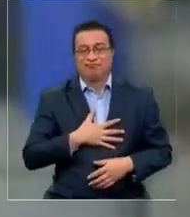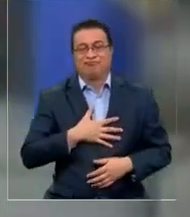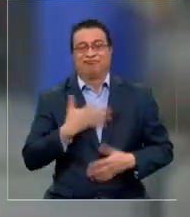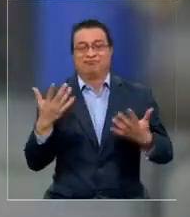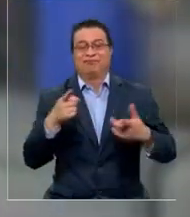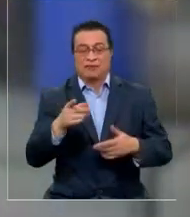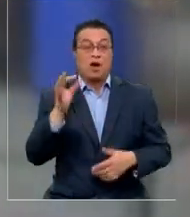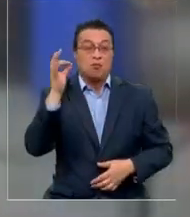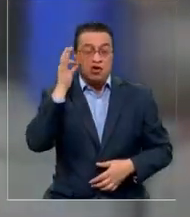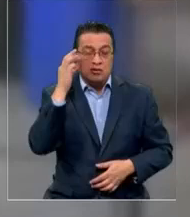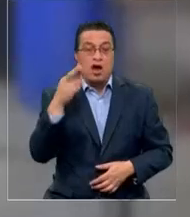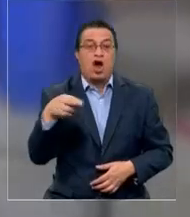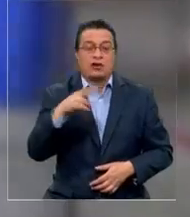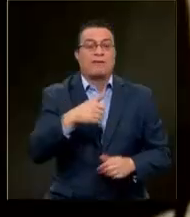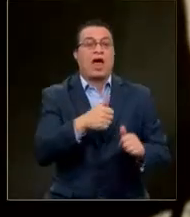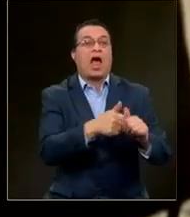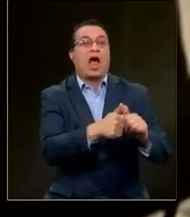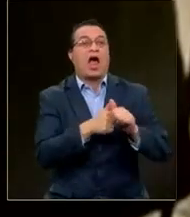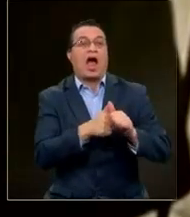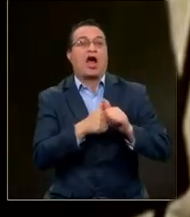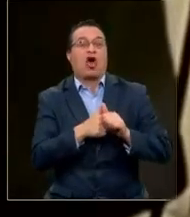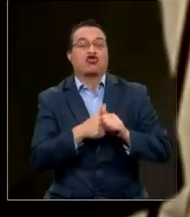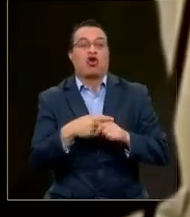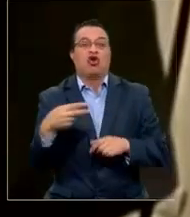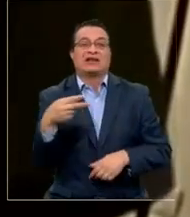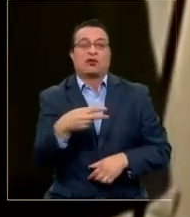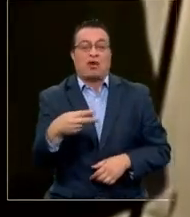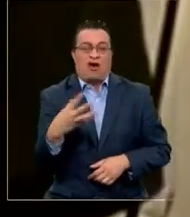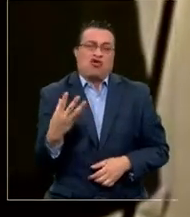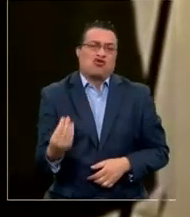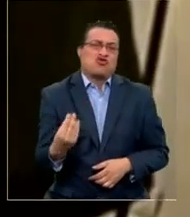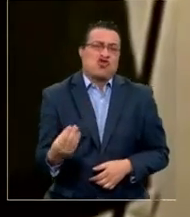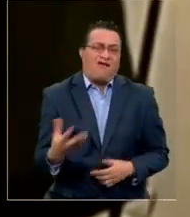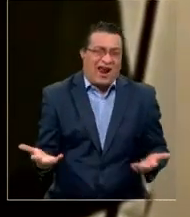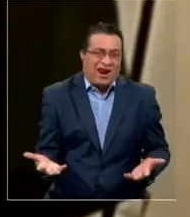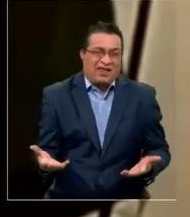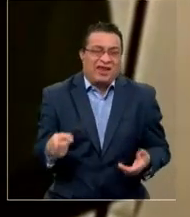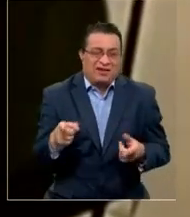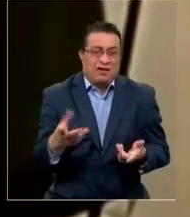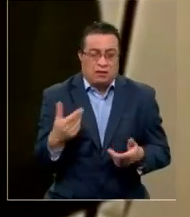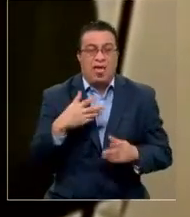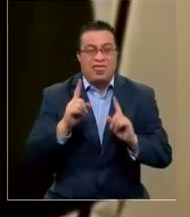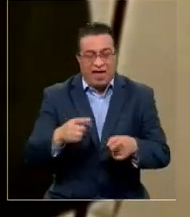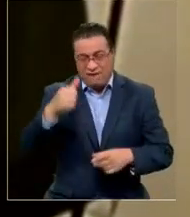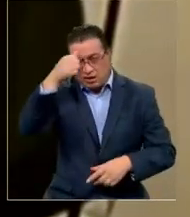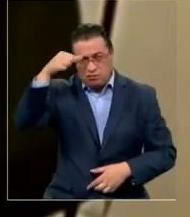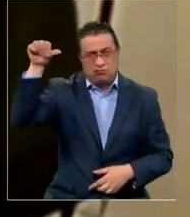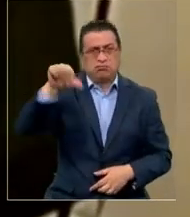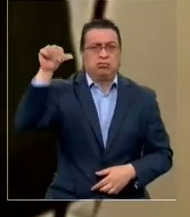que nuevamente una mujer es víctima de acoso sexual de una forma cobarde que requiere sin duda una sanción.